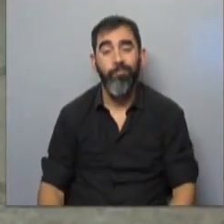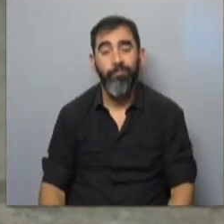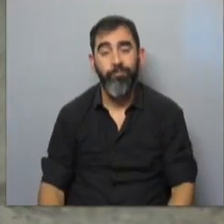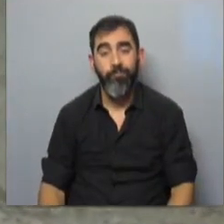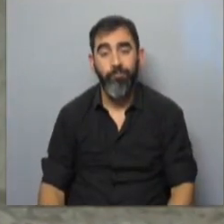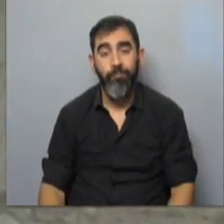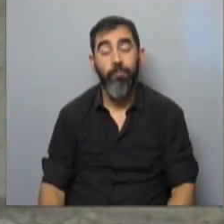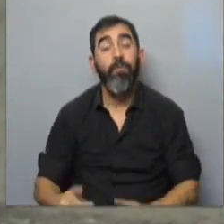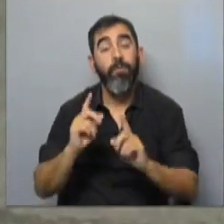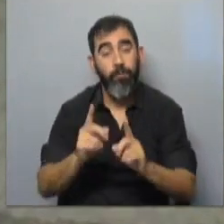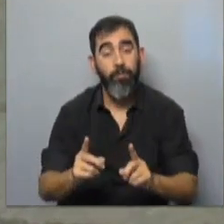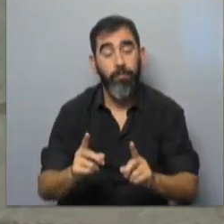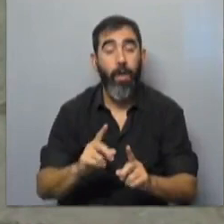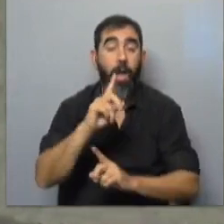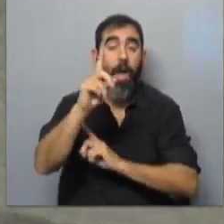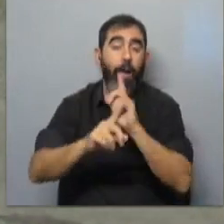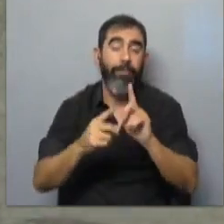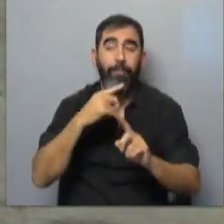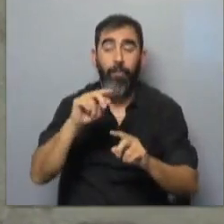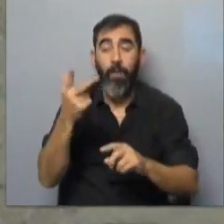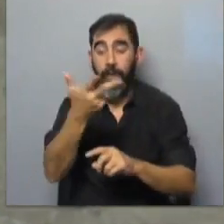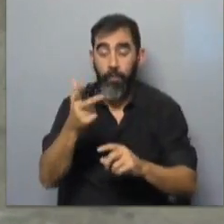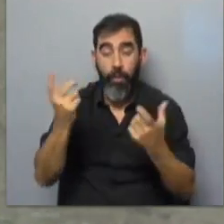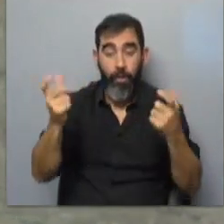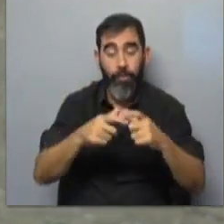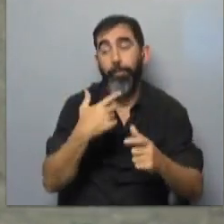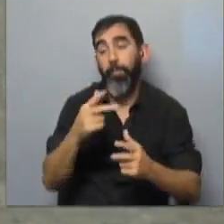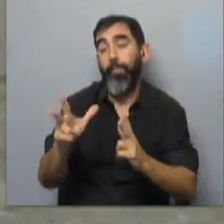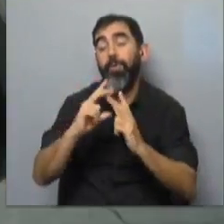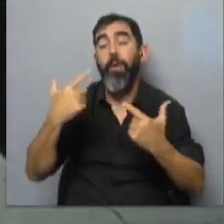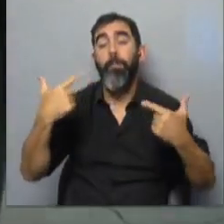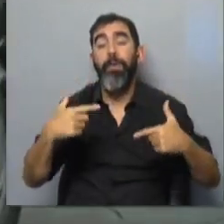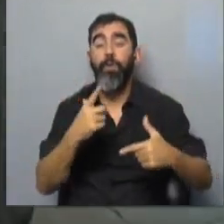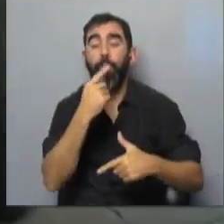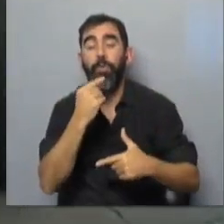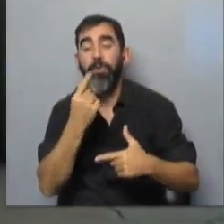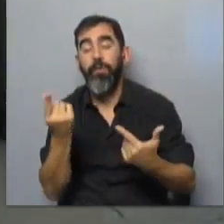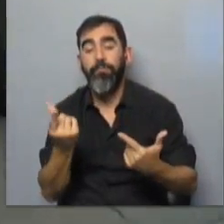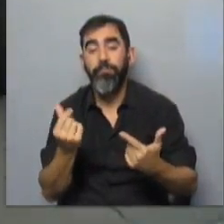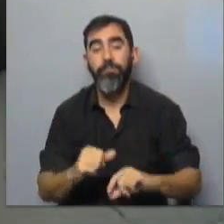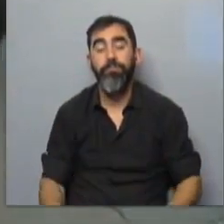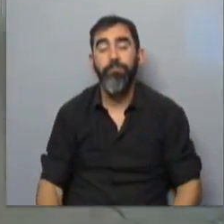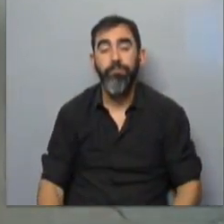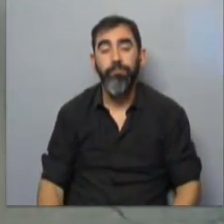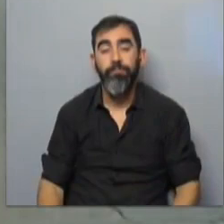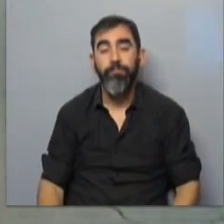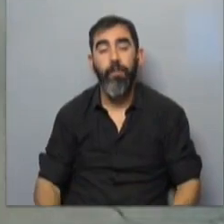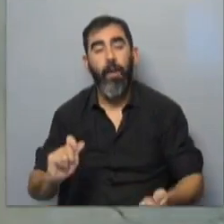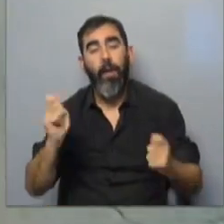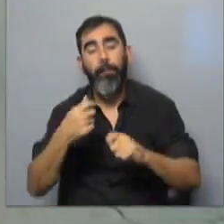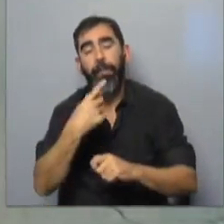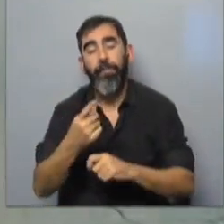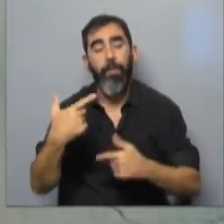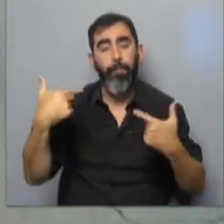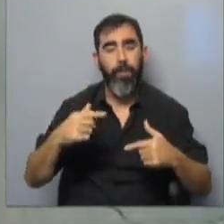Y mientras tanto recibimos, de repente en alguna tripartita, se nos dice que el Ministerio no está, se nos cambia el discurso diciendo que